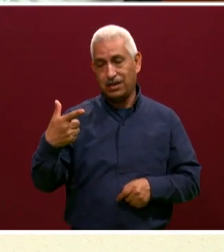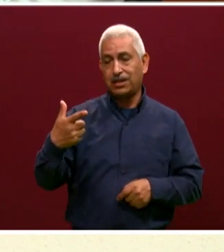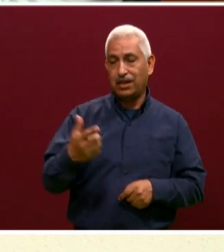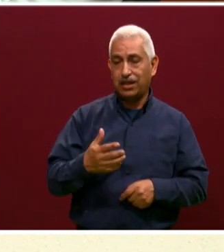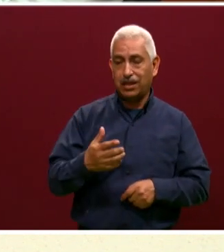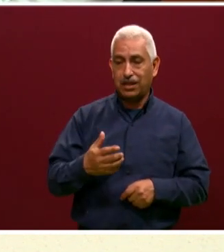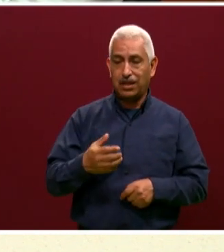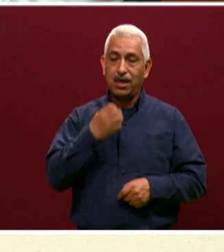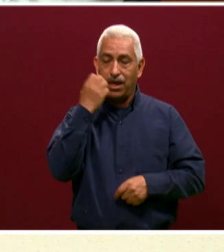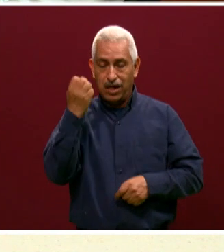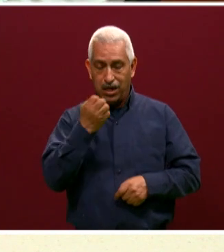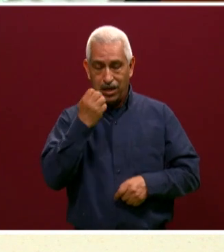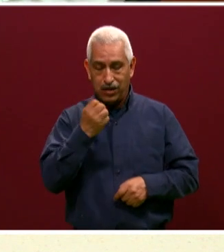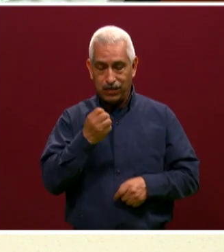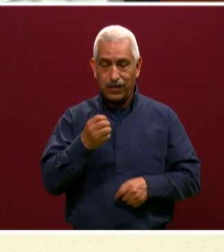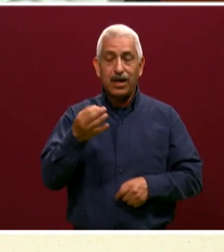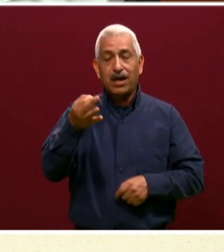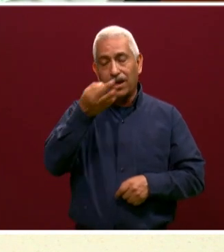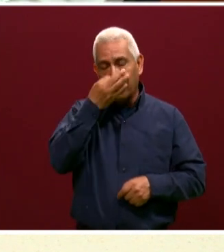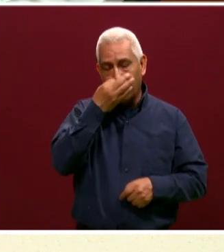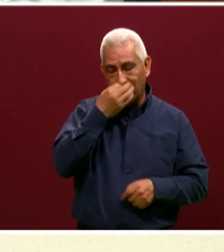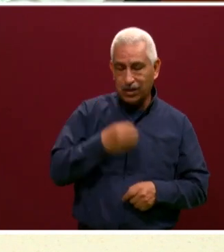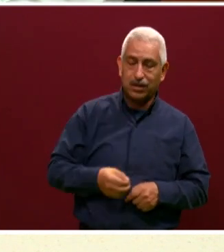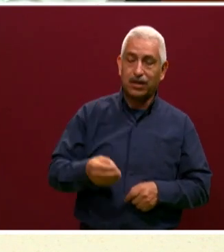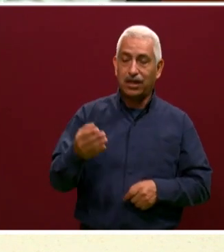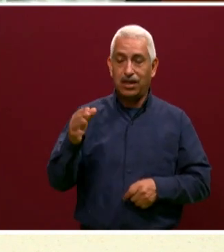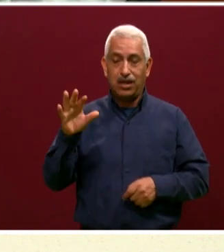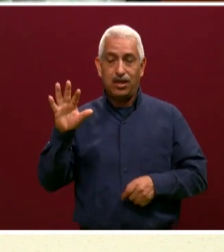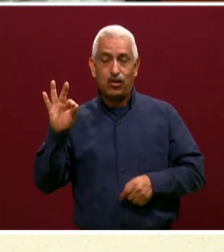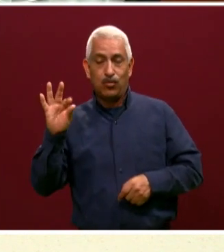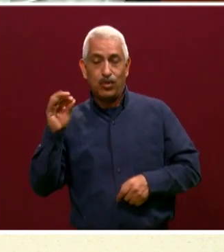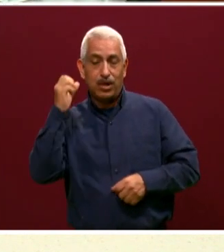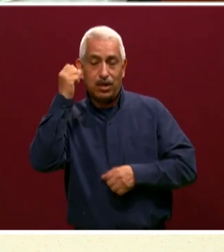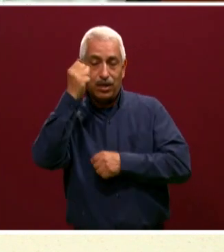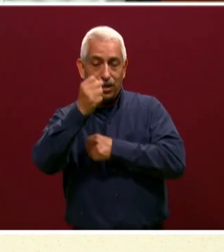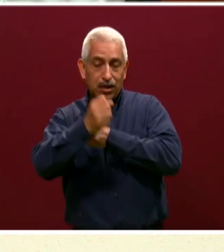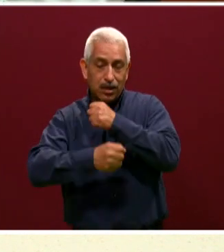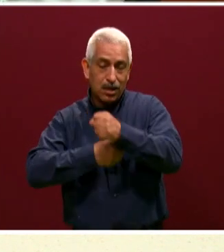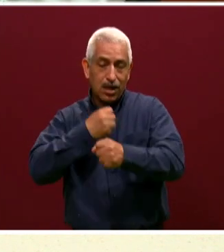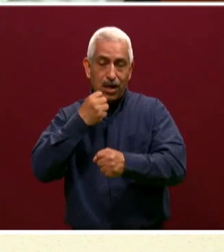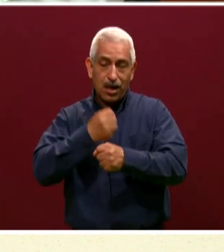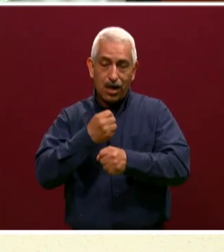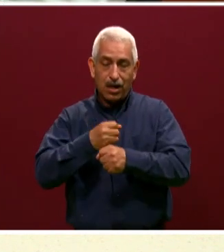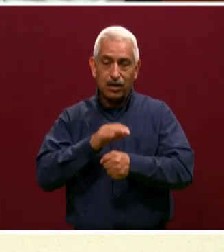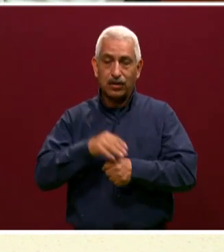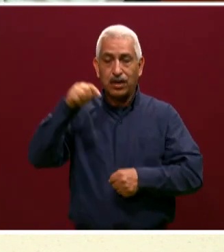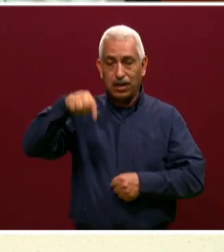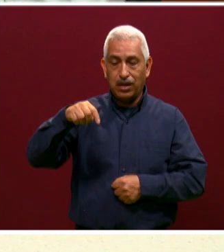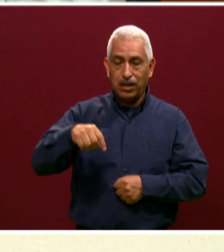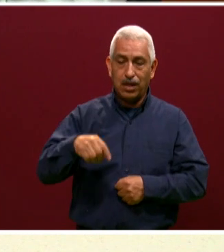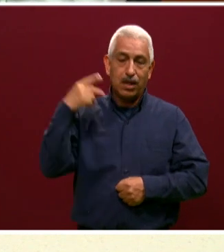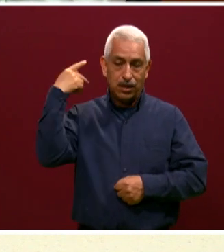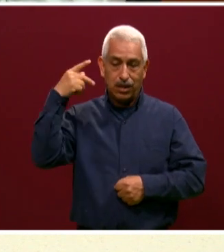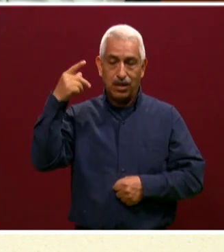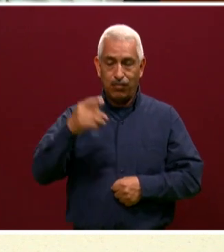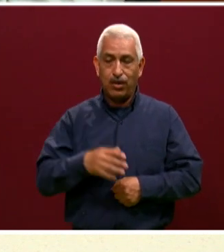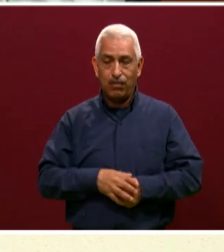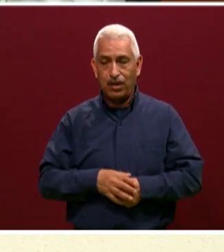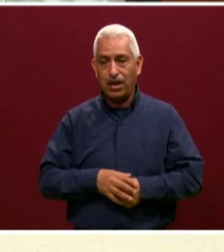años de funciones. Y nueve planteles en el centro, en La Margarita. En Puebla. En Puebla, en La Romero Vargas.